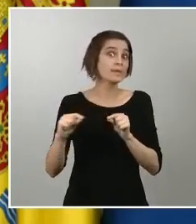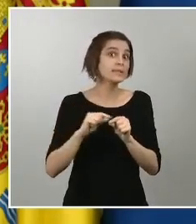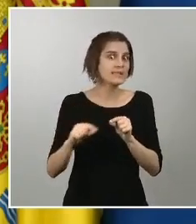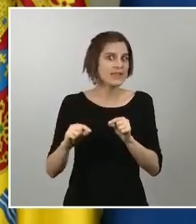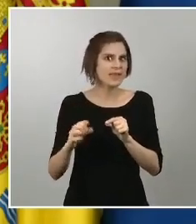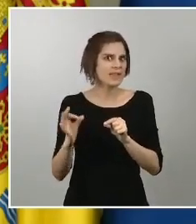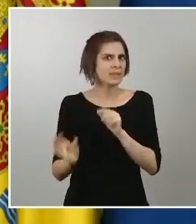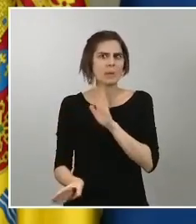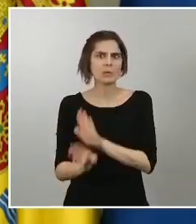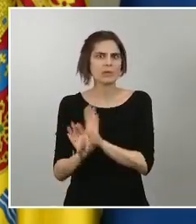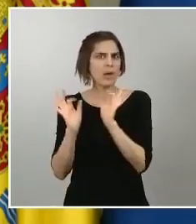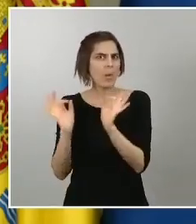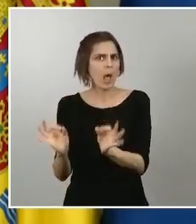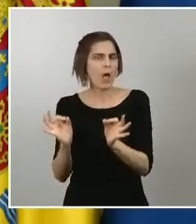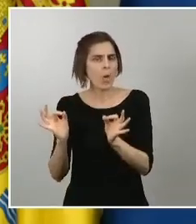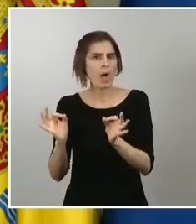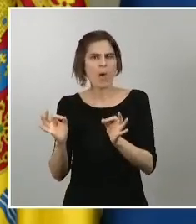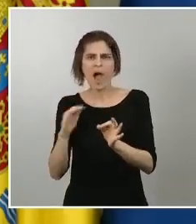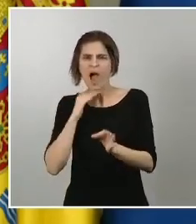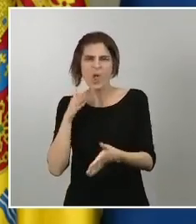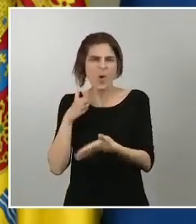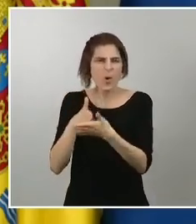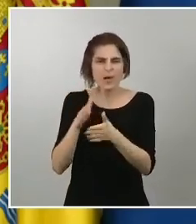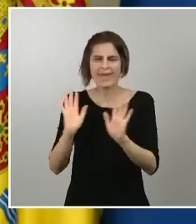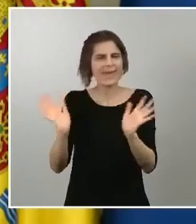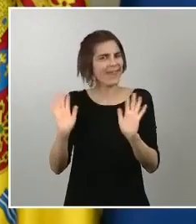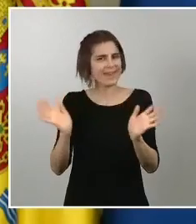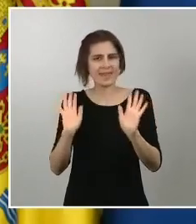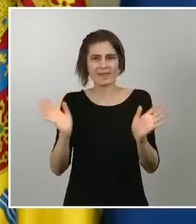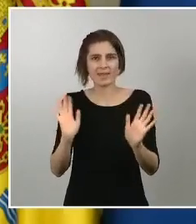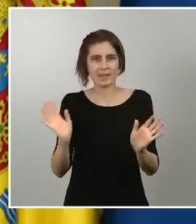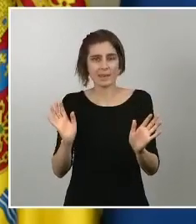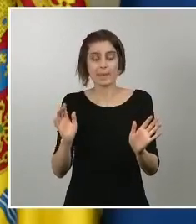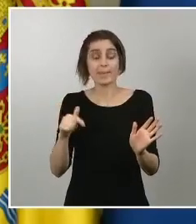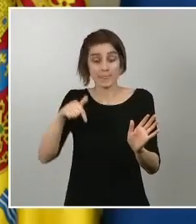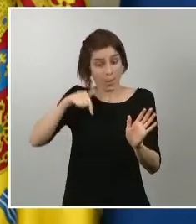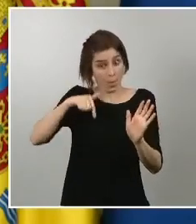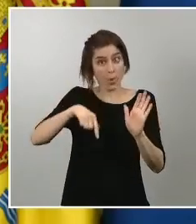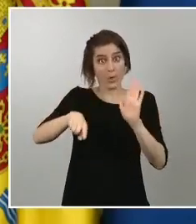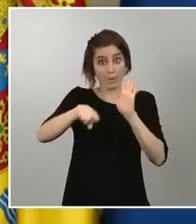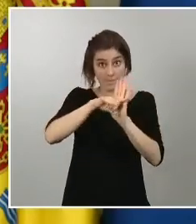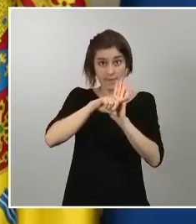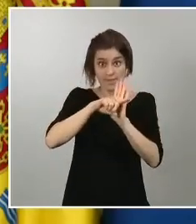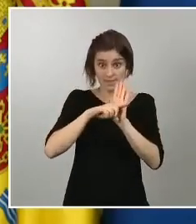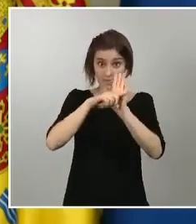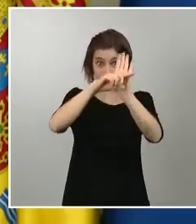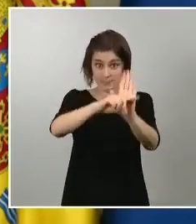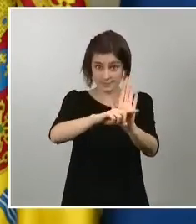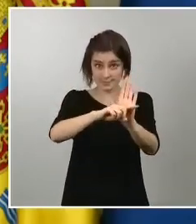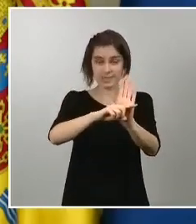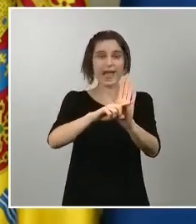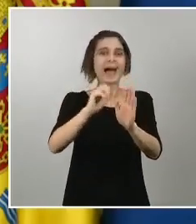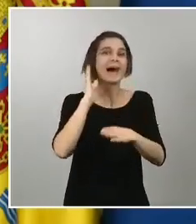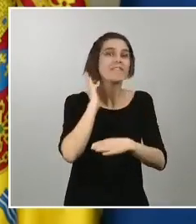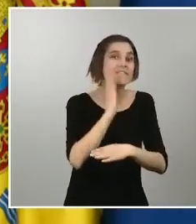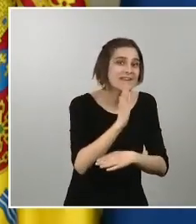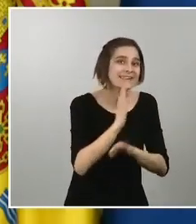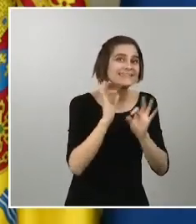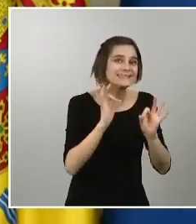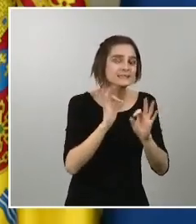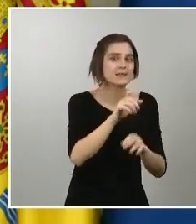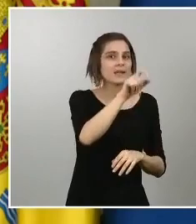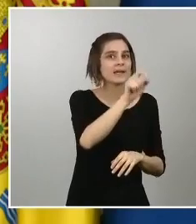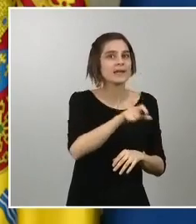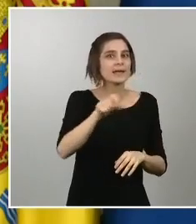acuerdo? simplemente serían las medidas que hoy ponemos a disposición afectarían aquellos trabajadores y